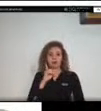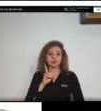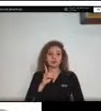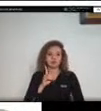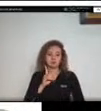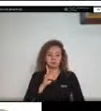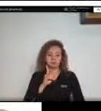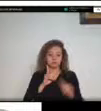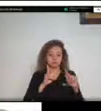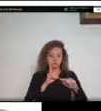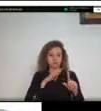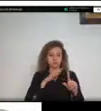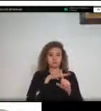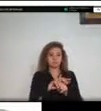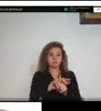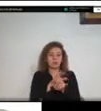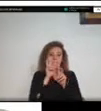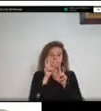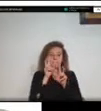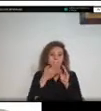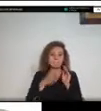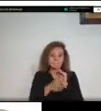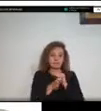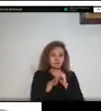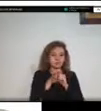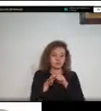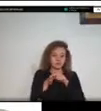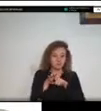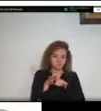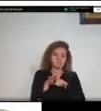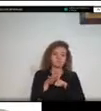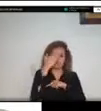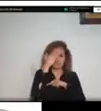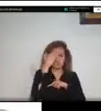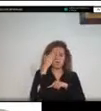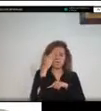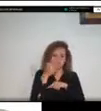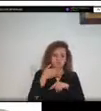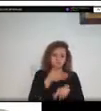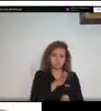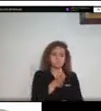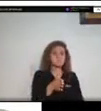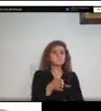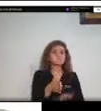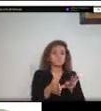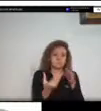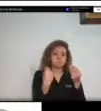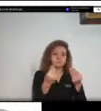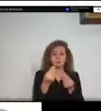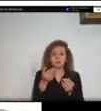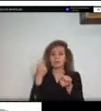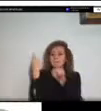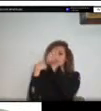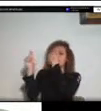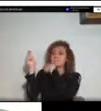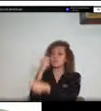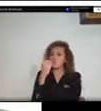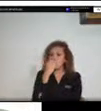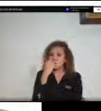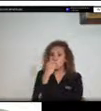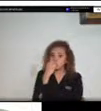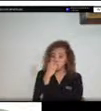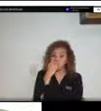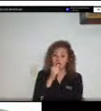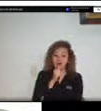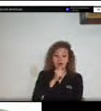esto suele sucedernos pues todos sabemos que los cultivos de peces abastecen directamente de cuerpos de agua y cuando tenemos una